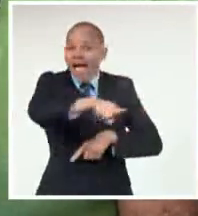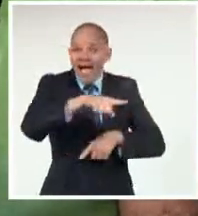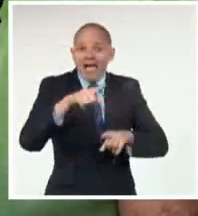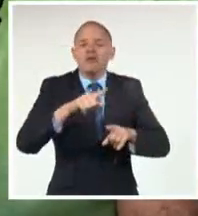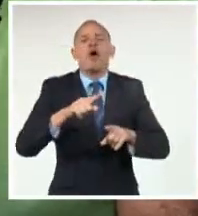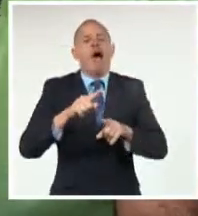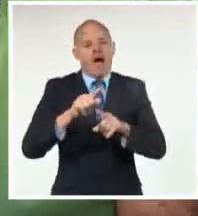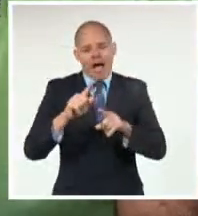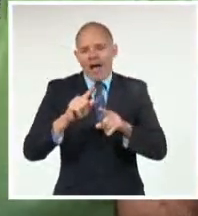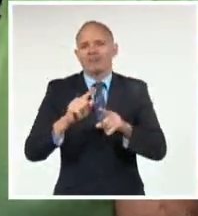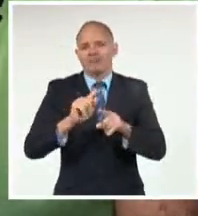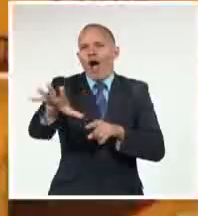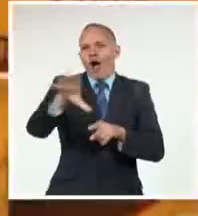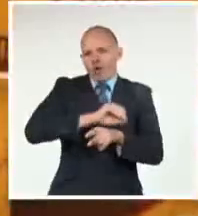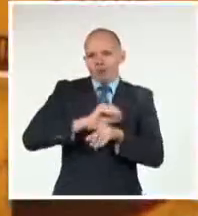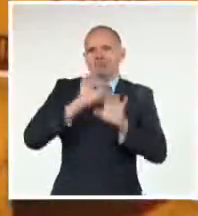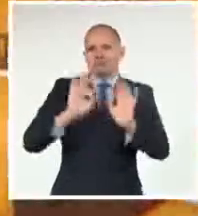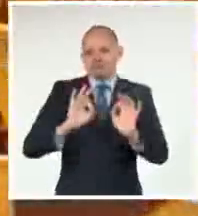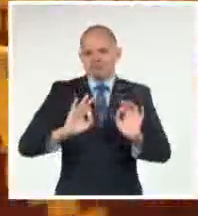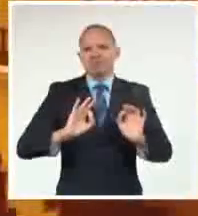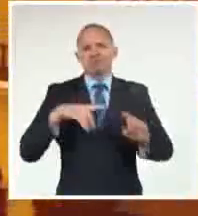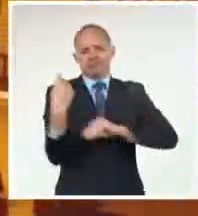cada época Por supuesto